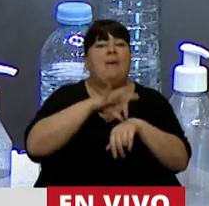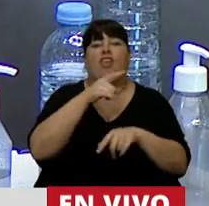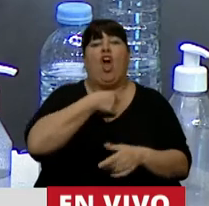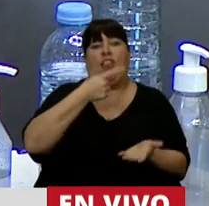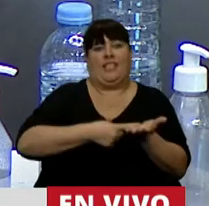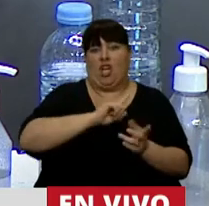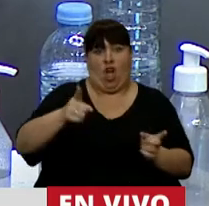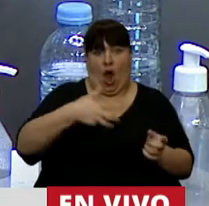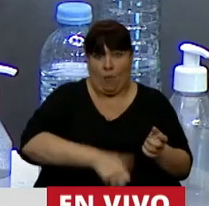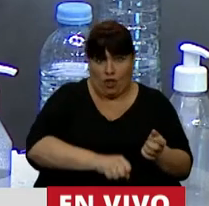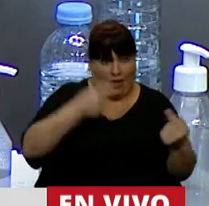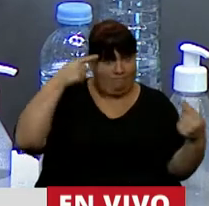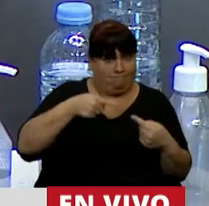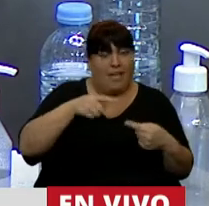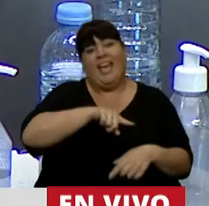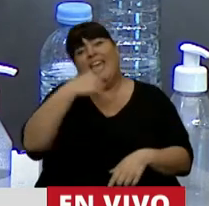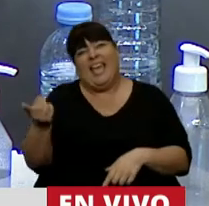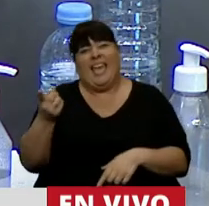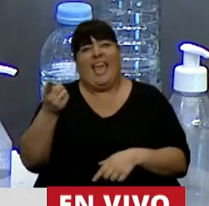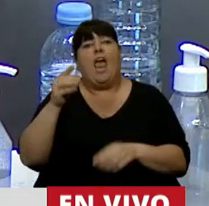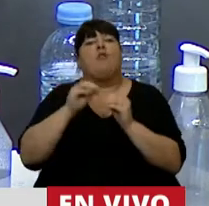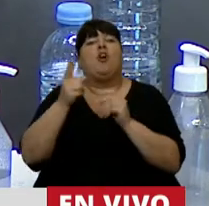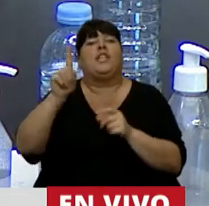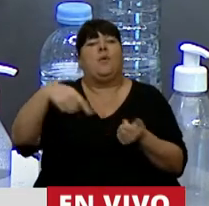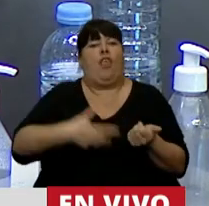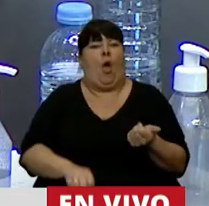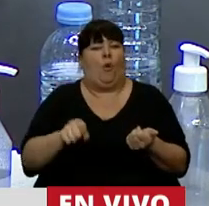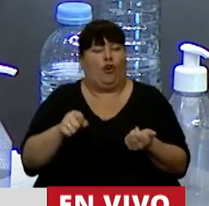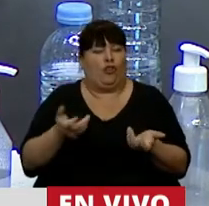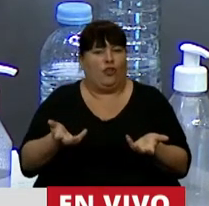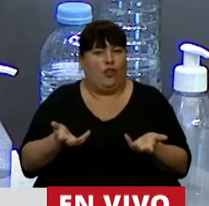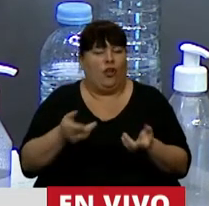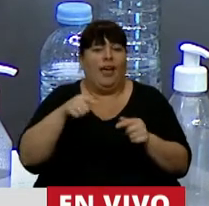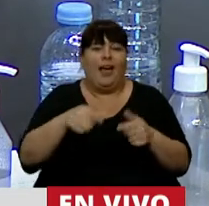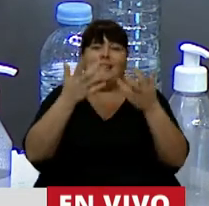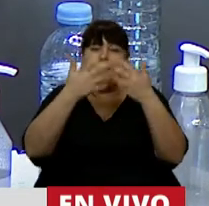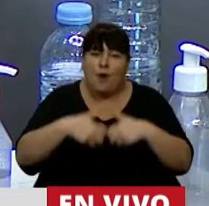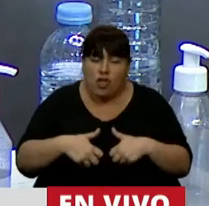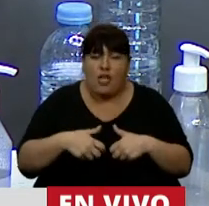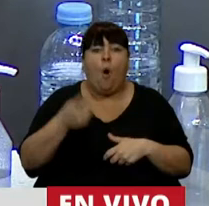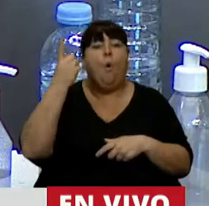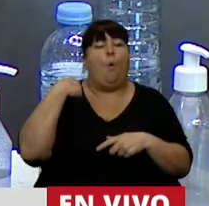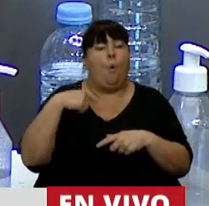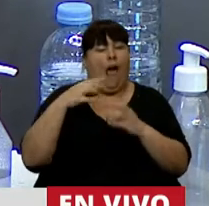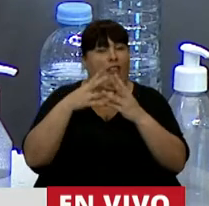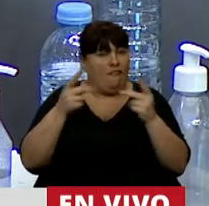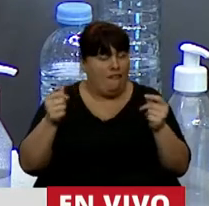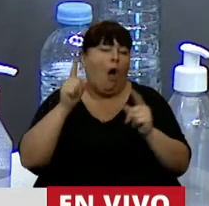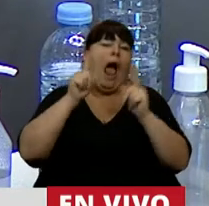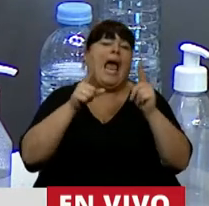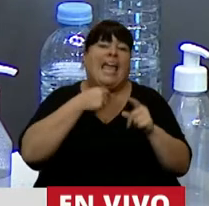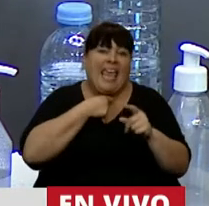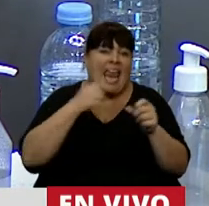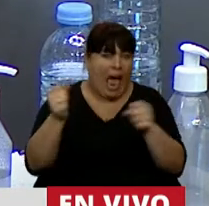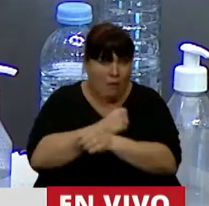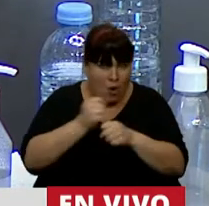conciencia que las causales del aborto. Este proyecto, cuando lo terminemos, o cuando algunos lo